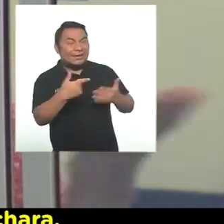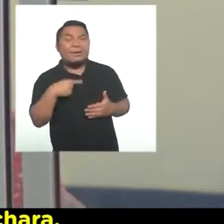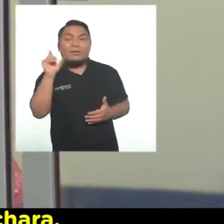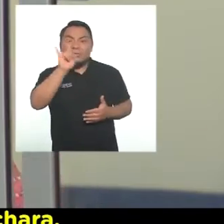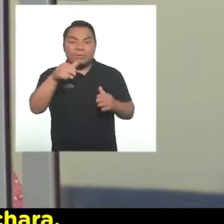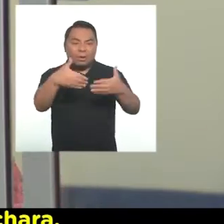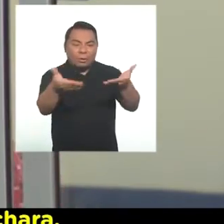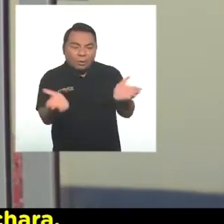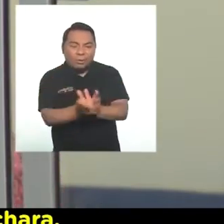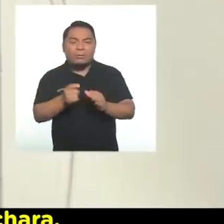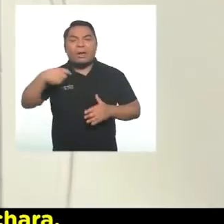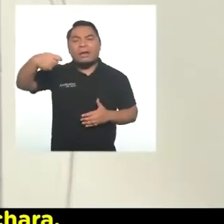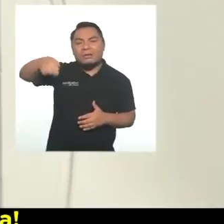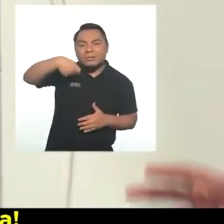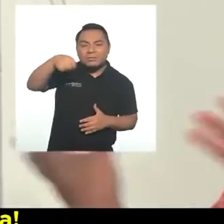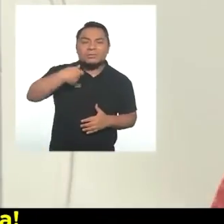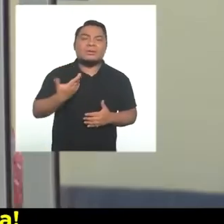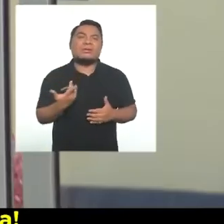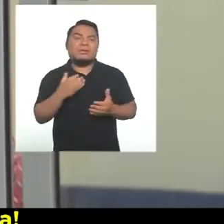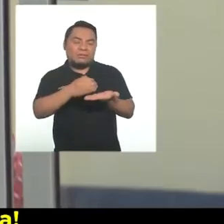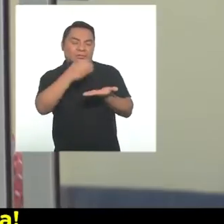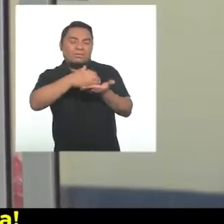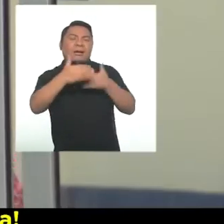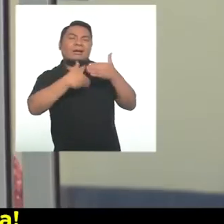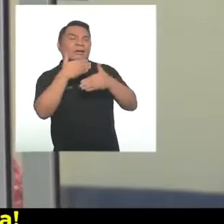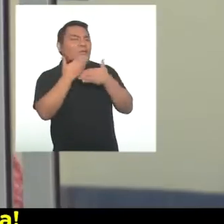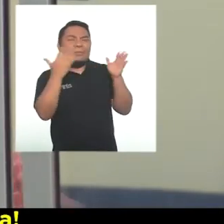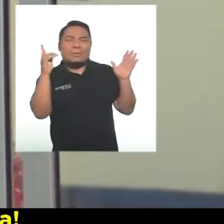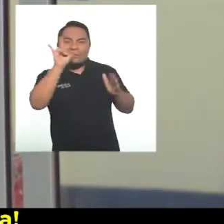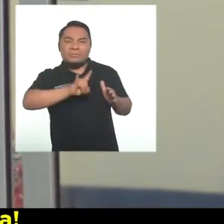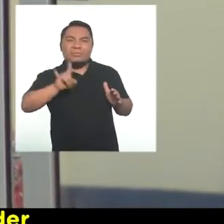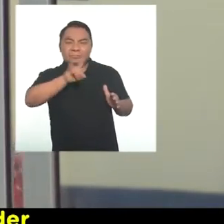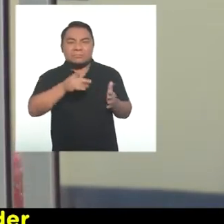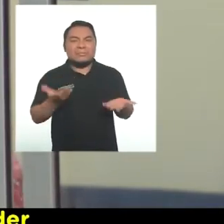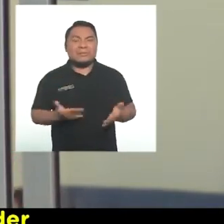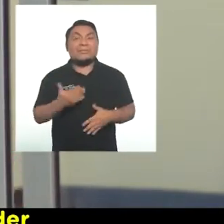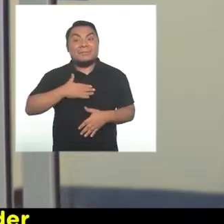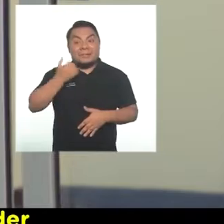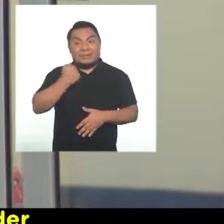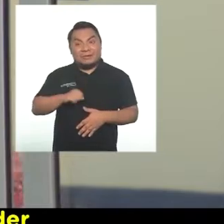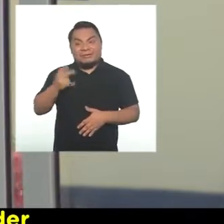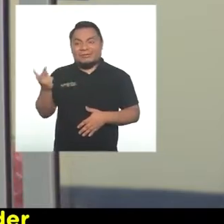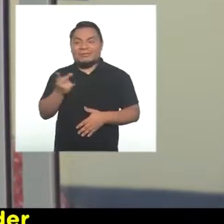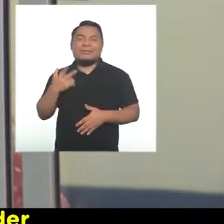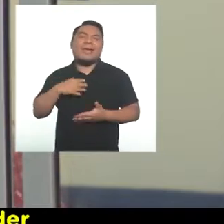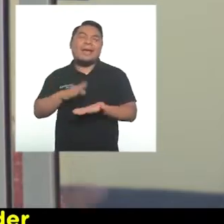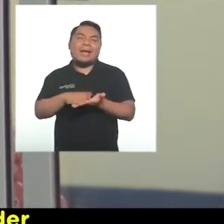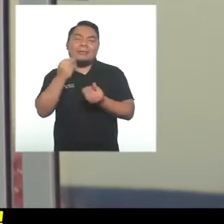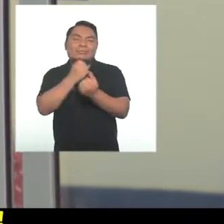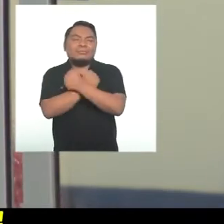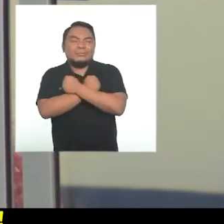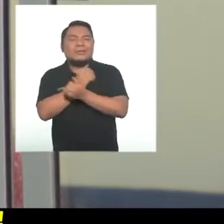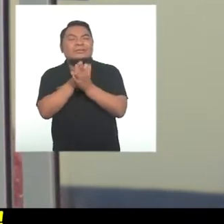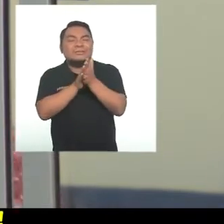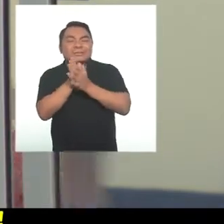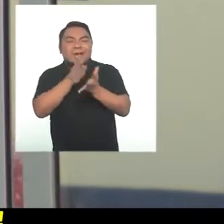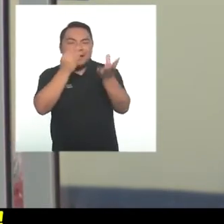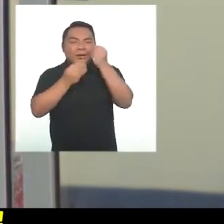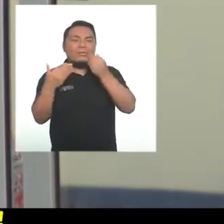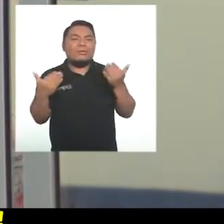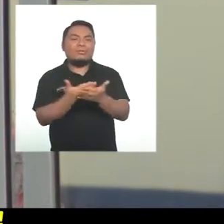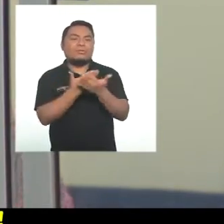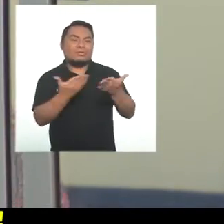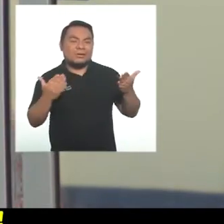podemos usar una olla, una cuchara, un tubo de papel higiénico, lo que sea. Ay, mis bebés y yo nos encanta aprender y disfrutar y